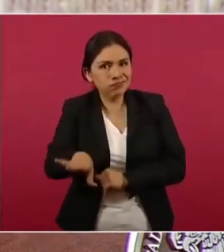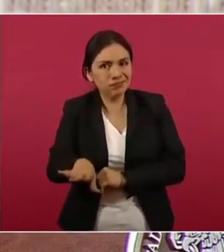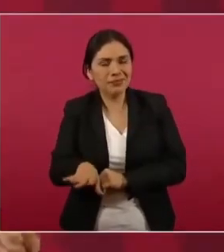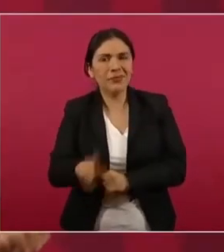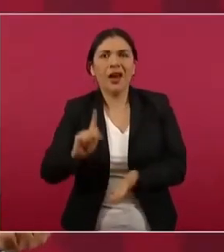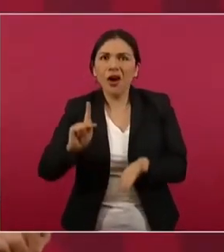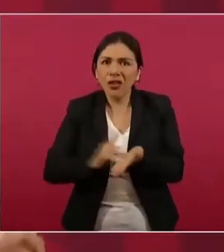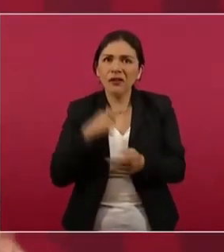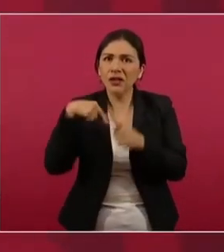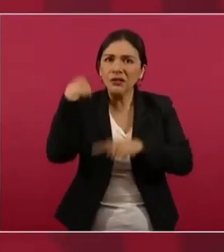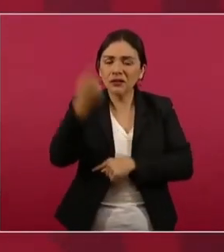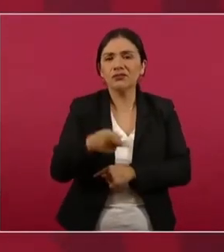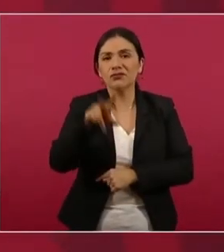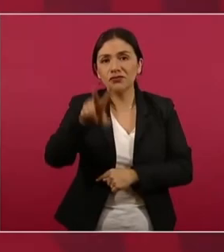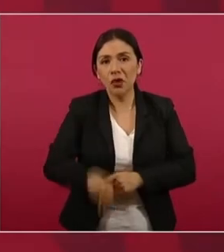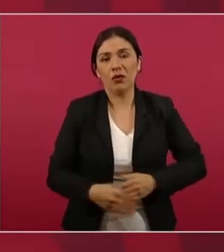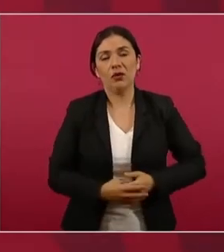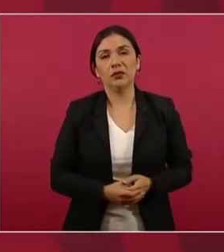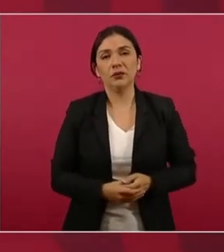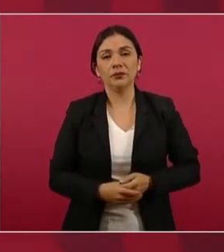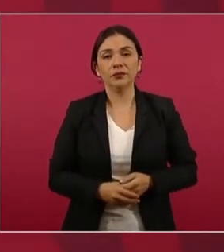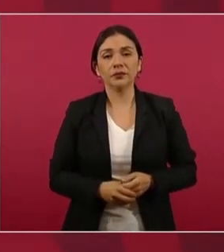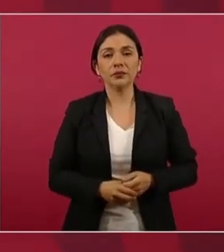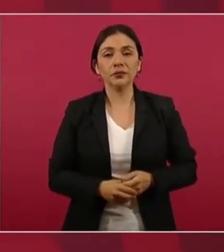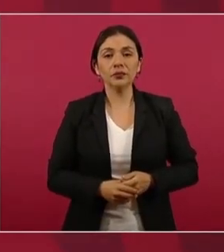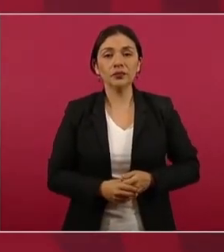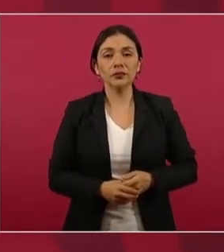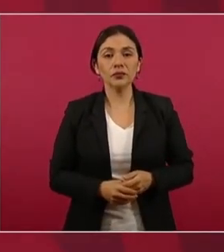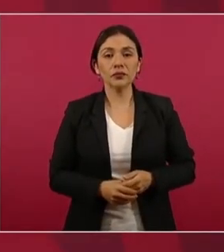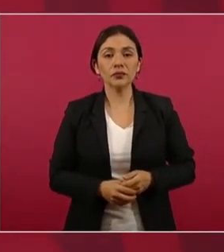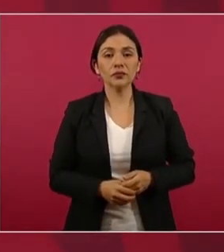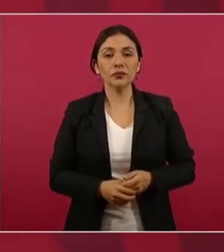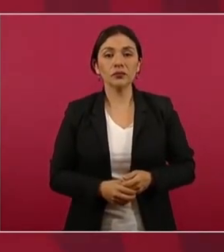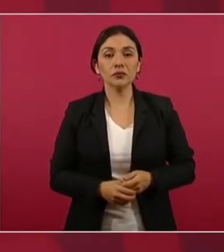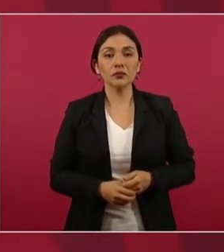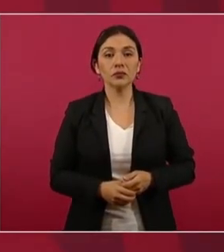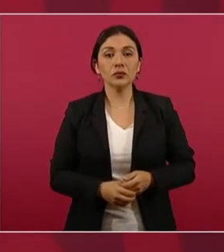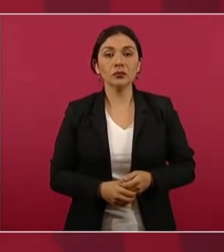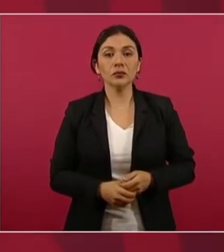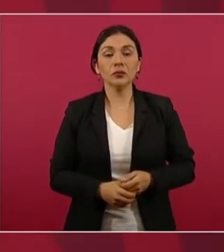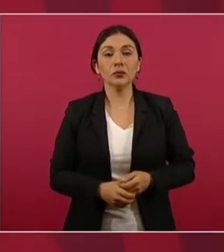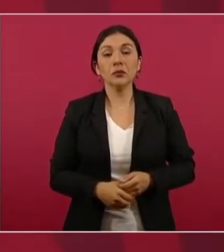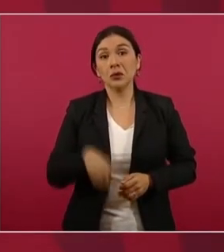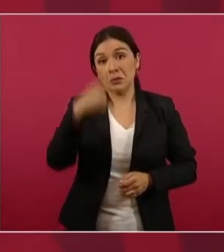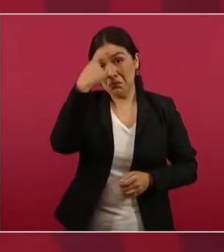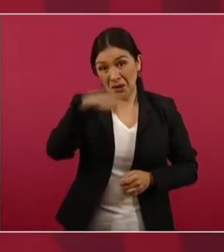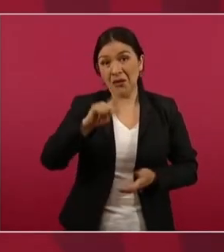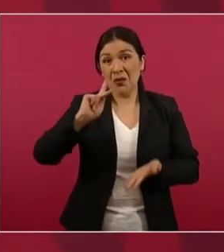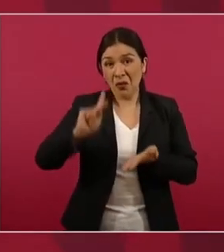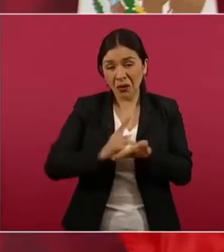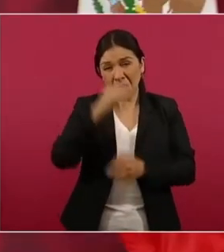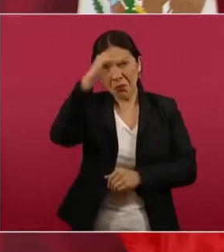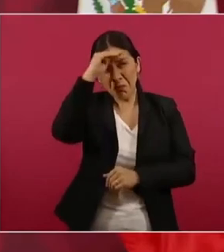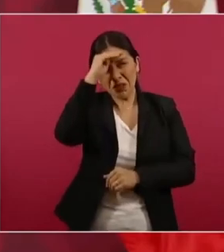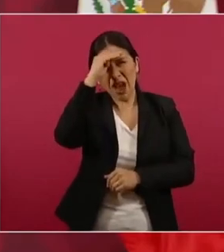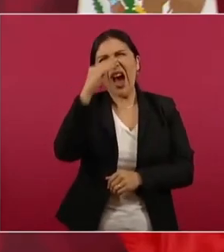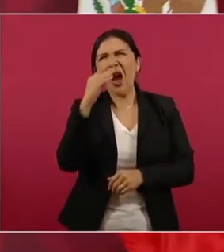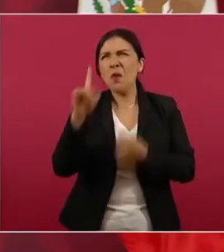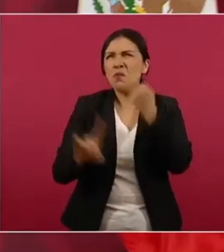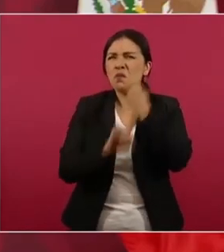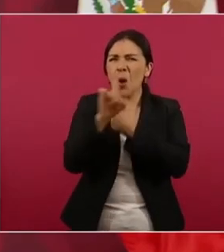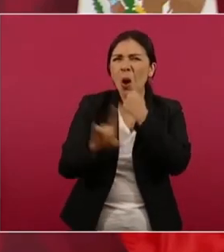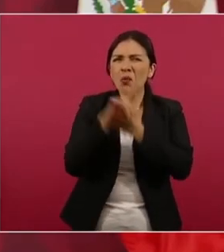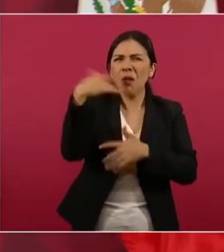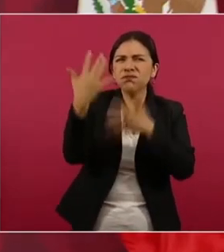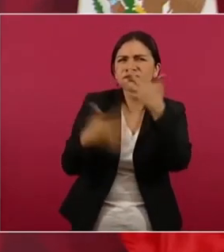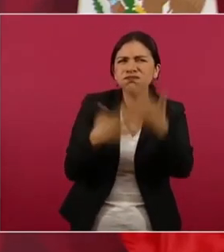repetición, a que no se quieran resolver los problemas de